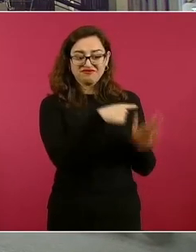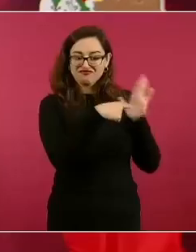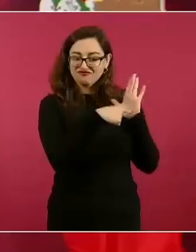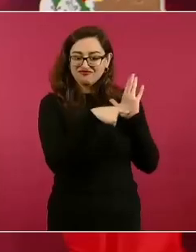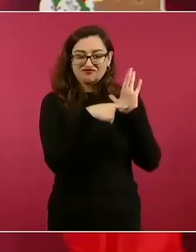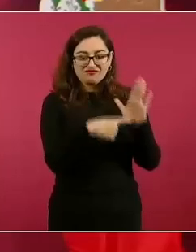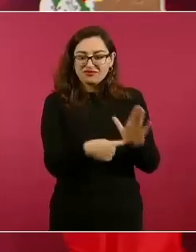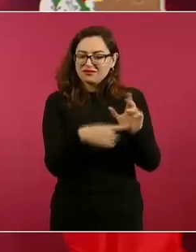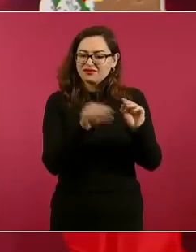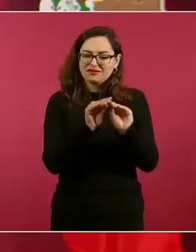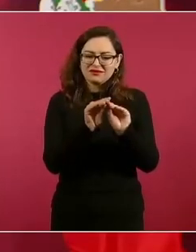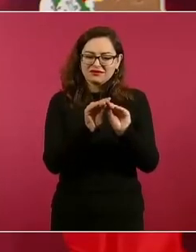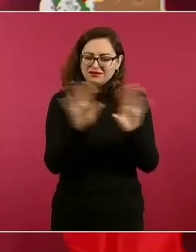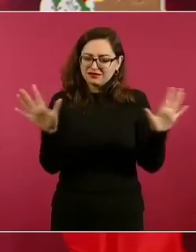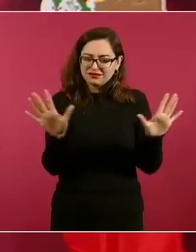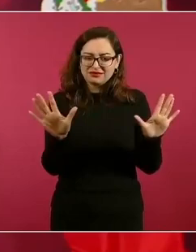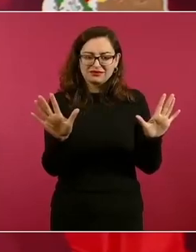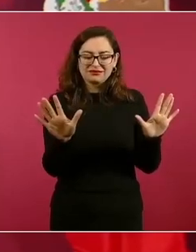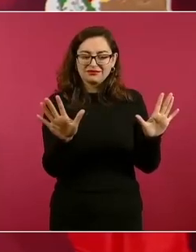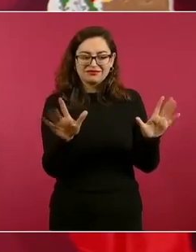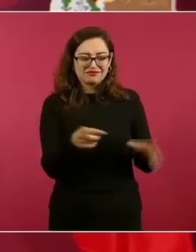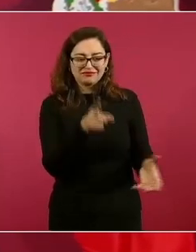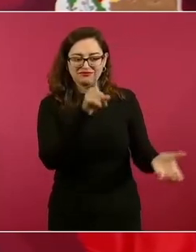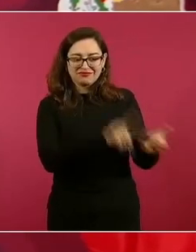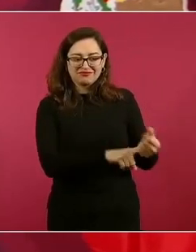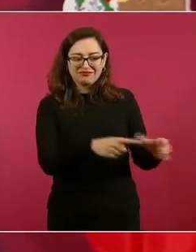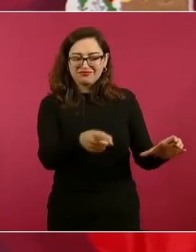es una descomposición,